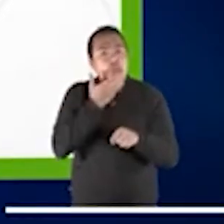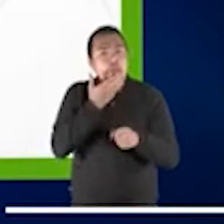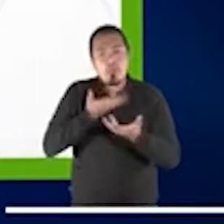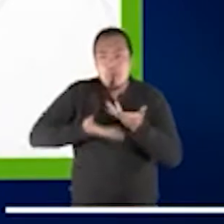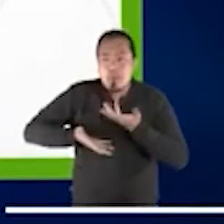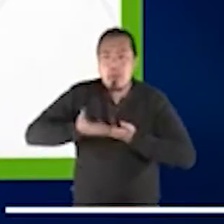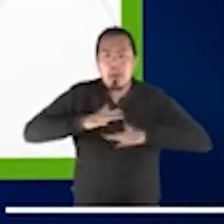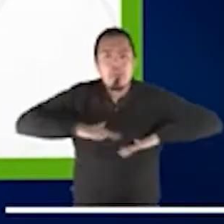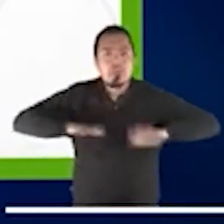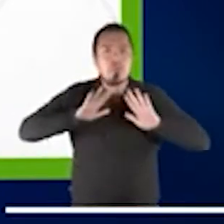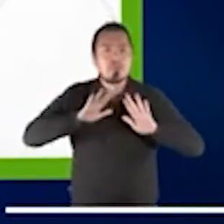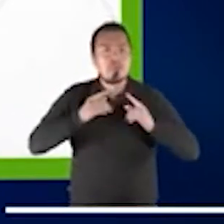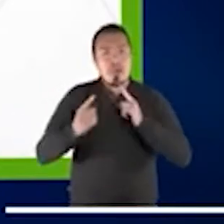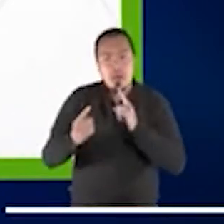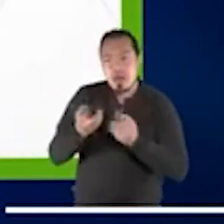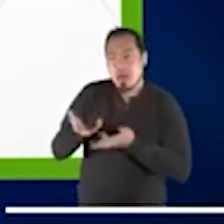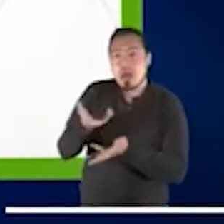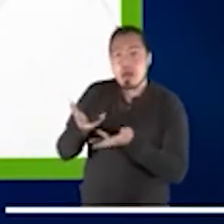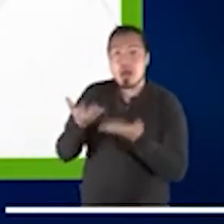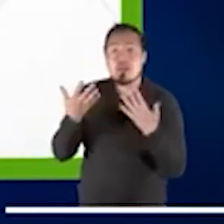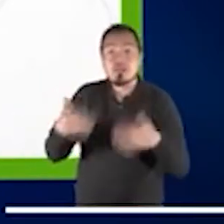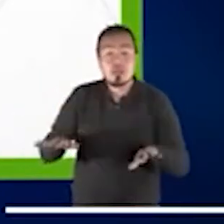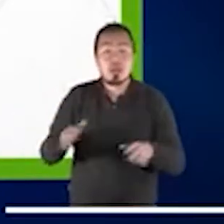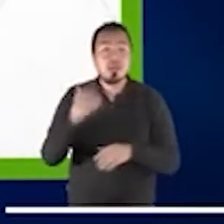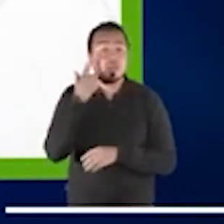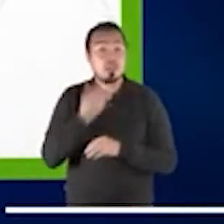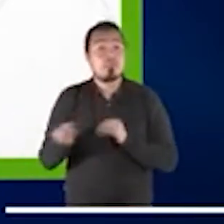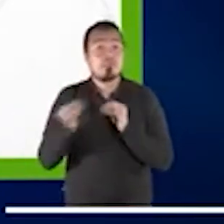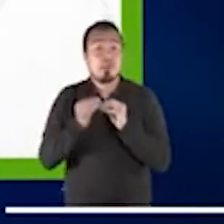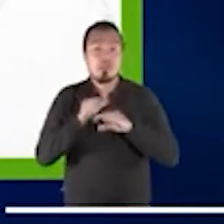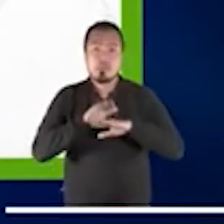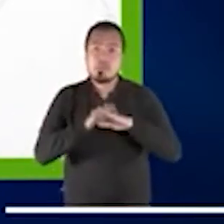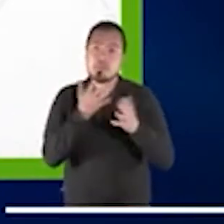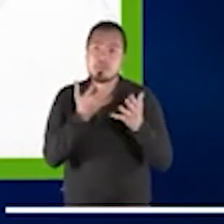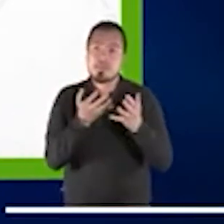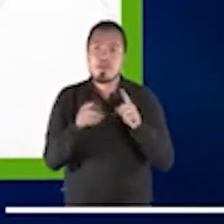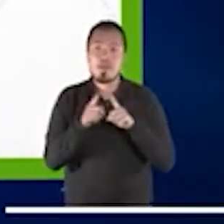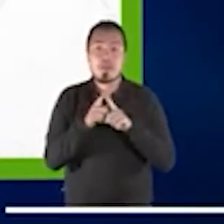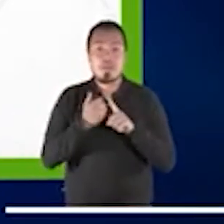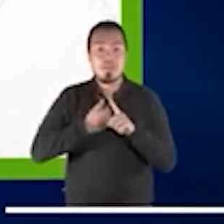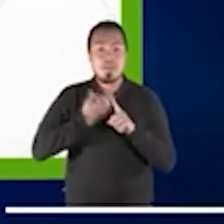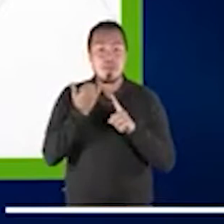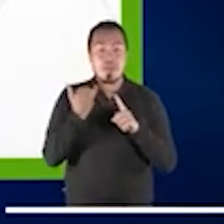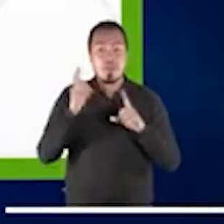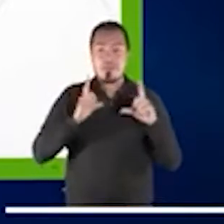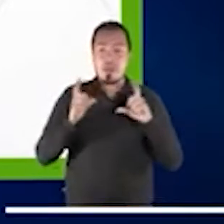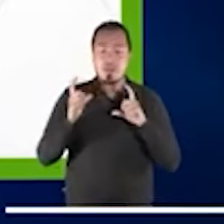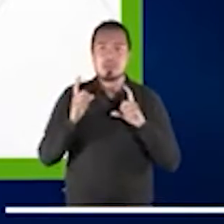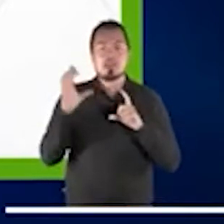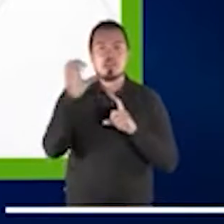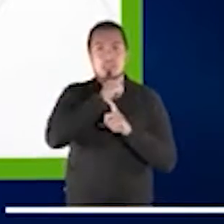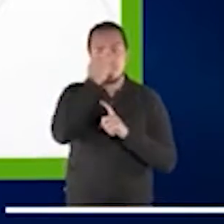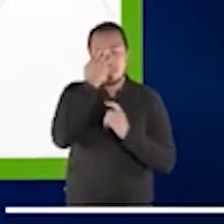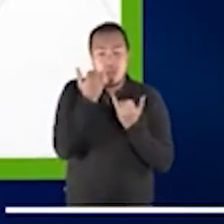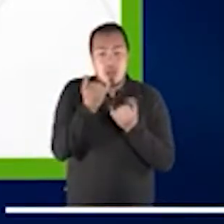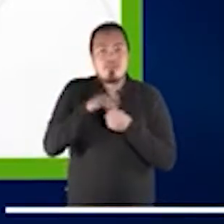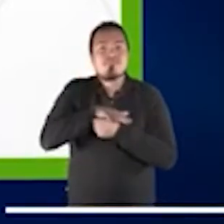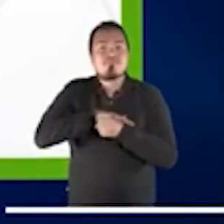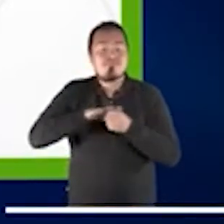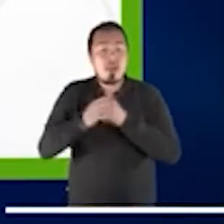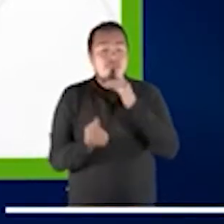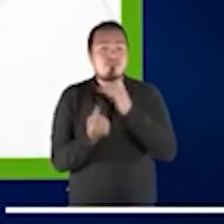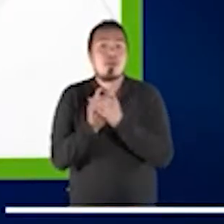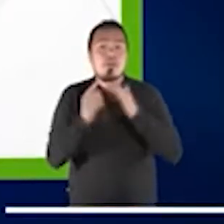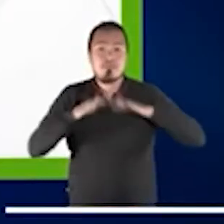vosotros. Pero queríamos primero hacer como un snapshot, una fotografía de la situación actual de la justicia juvenil en el